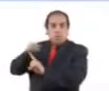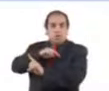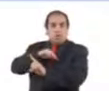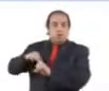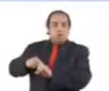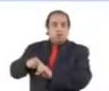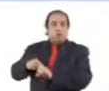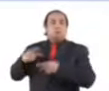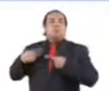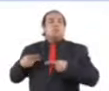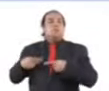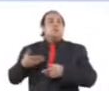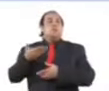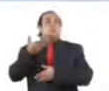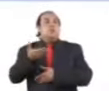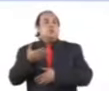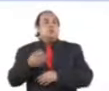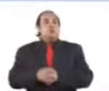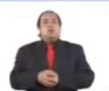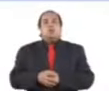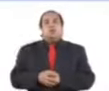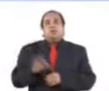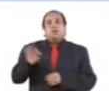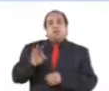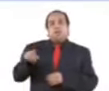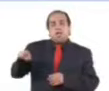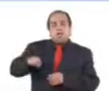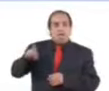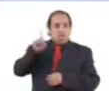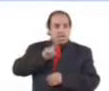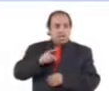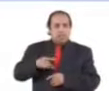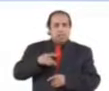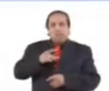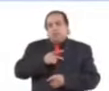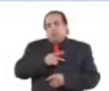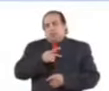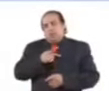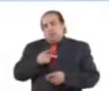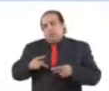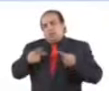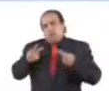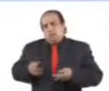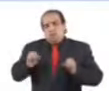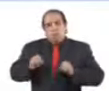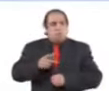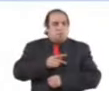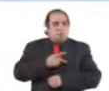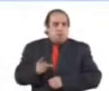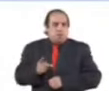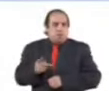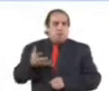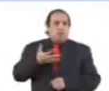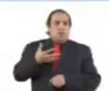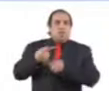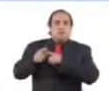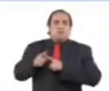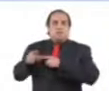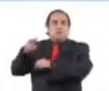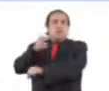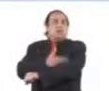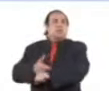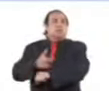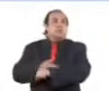peticionarias en situaciones de vulnerabilidad para la realización de diferentes gestiones